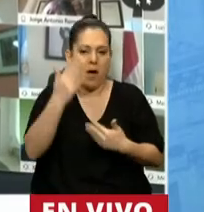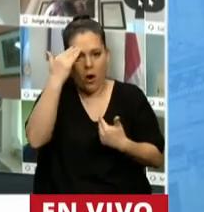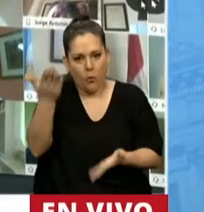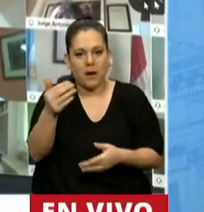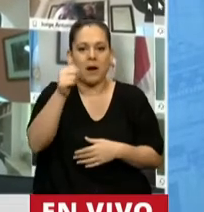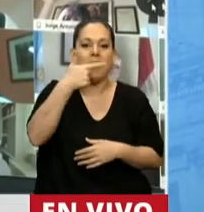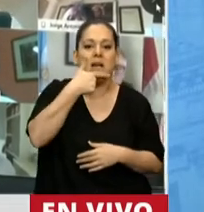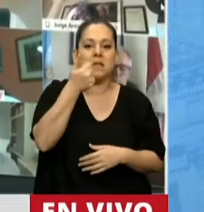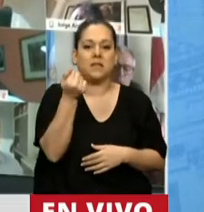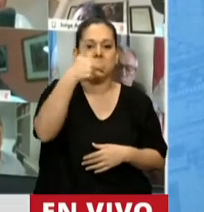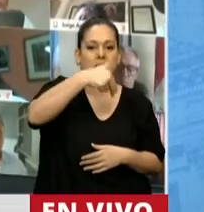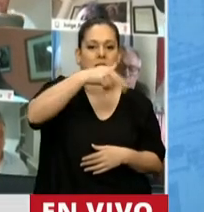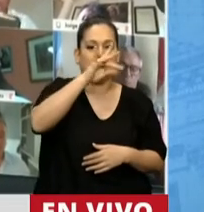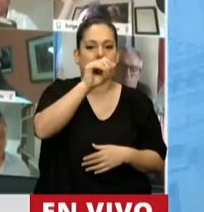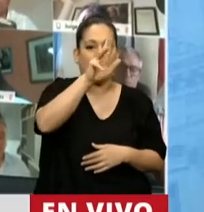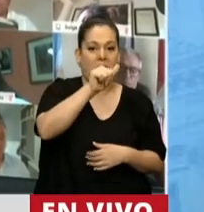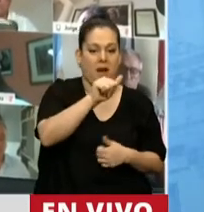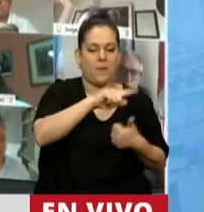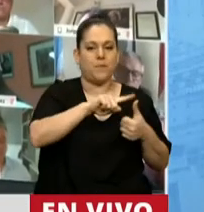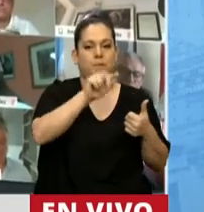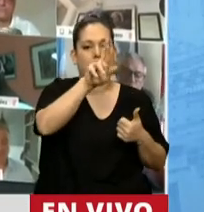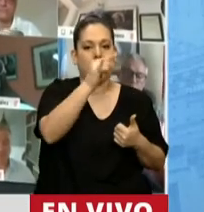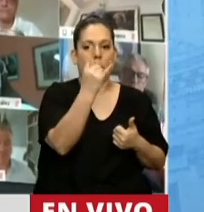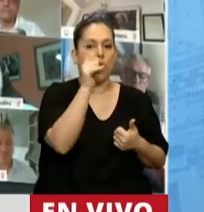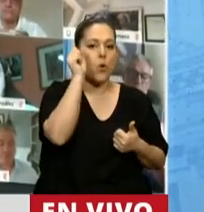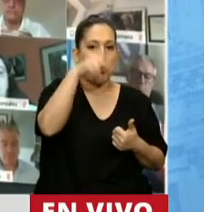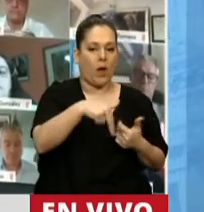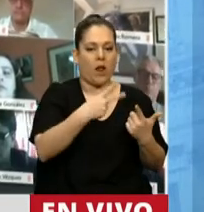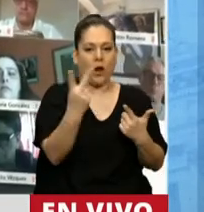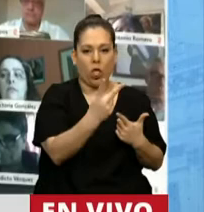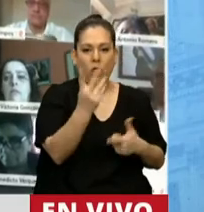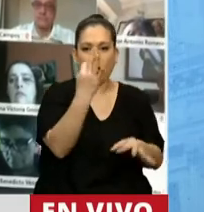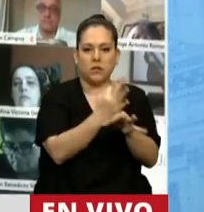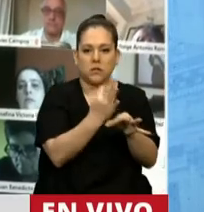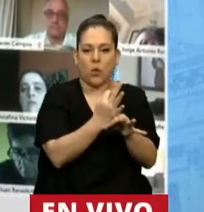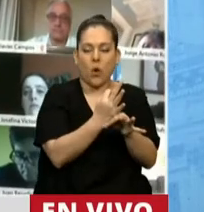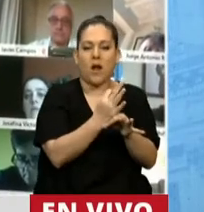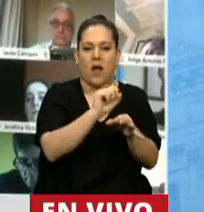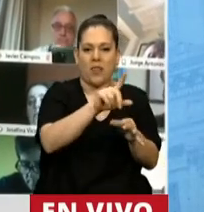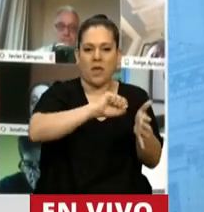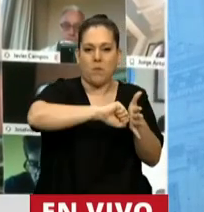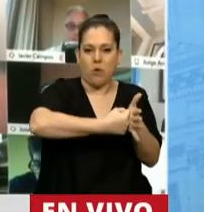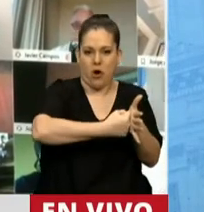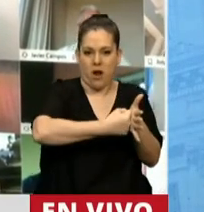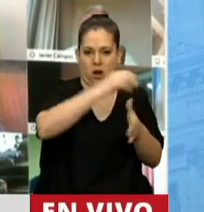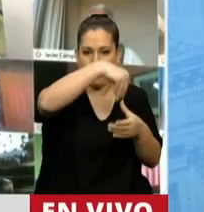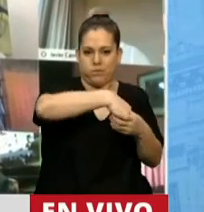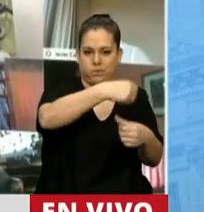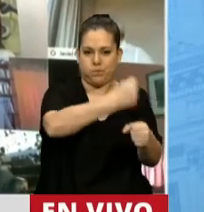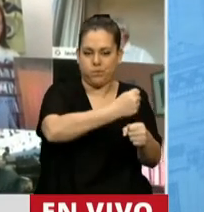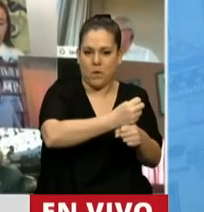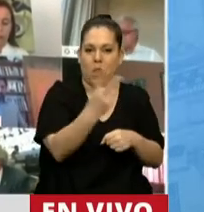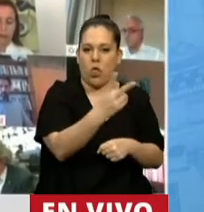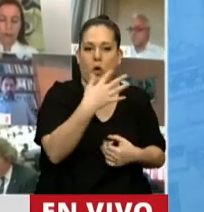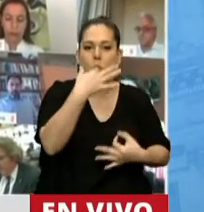Sandra y Rubén, docentes de la escuela número 49 de Moreno, que cumpliendo